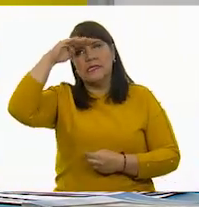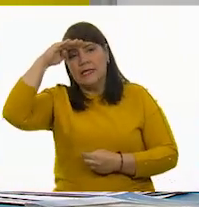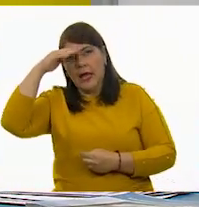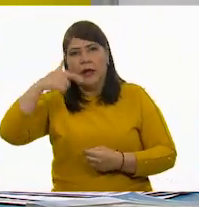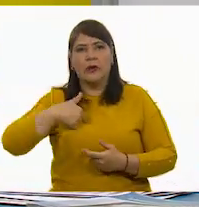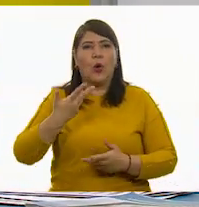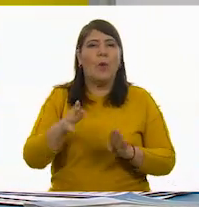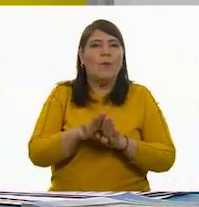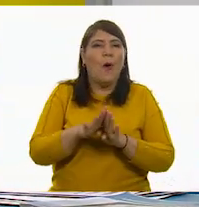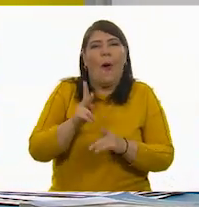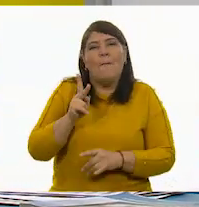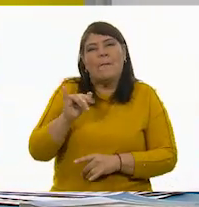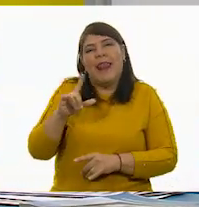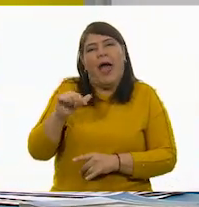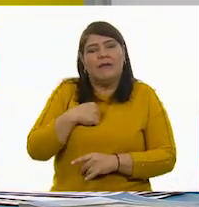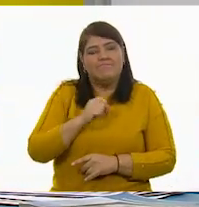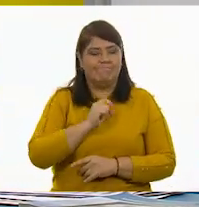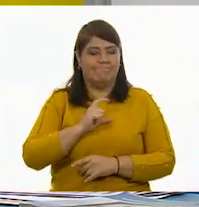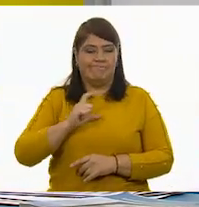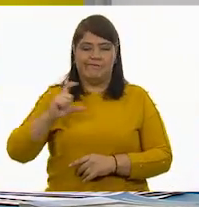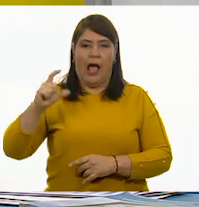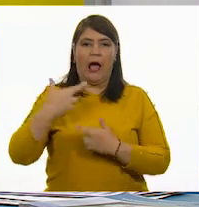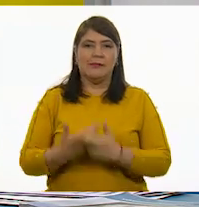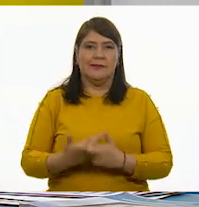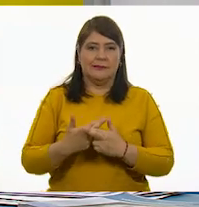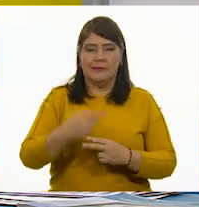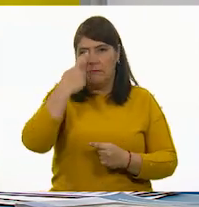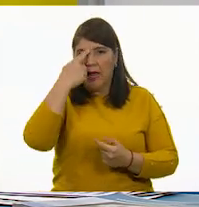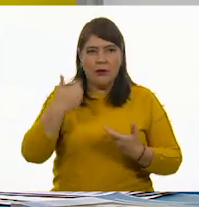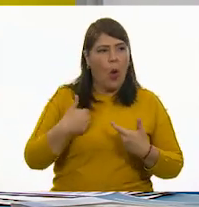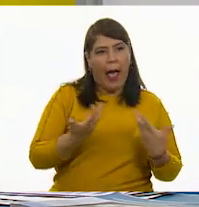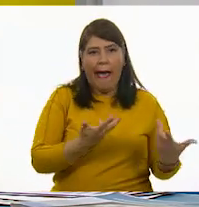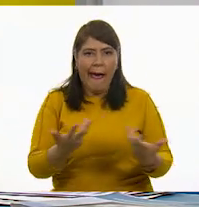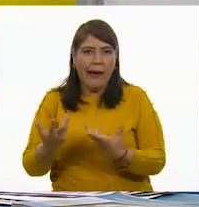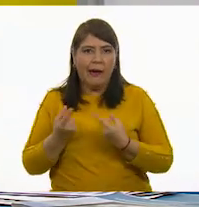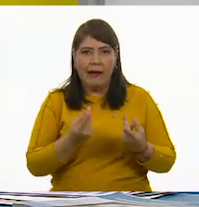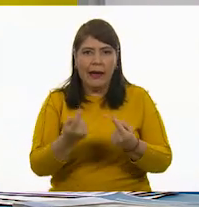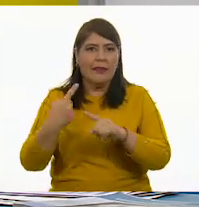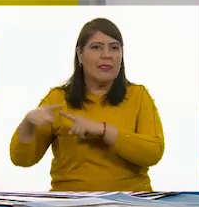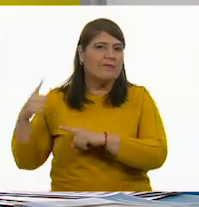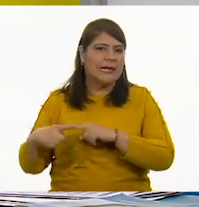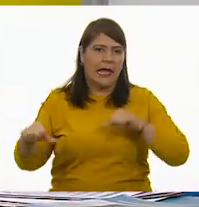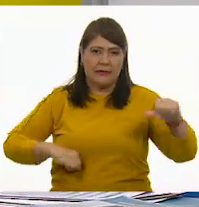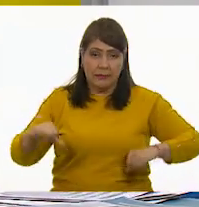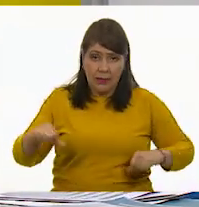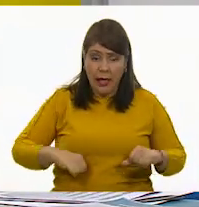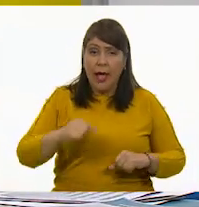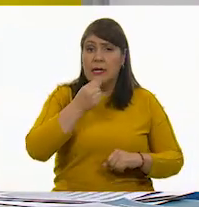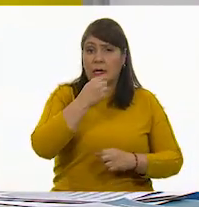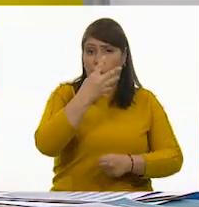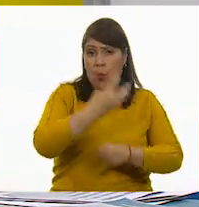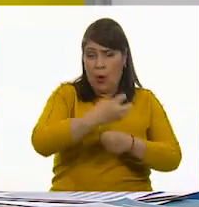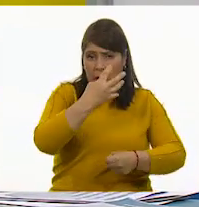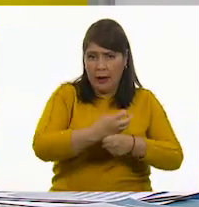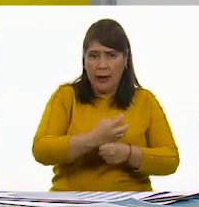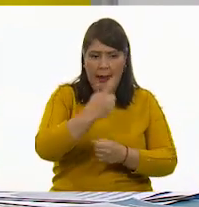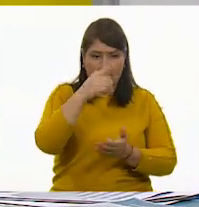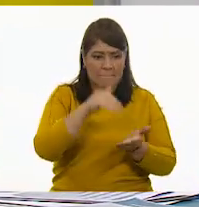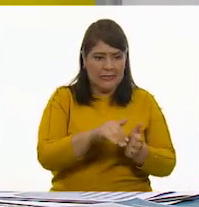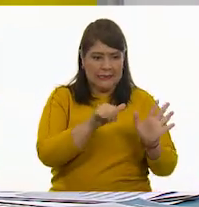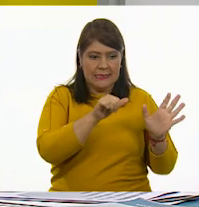da energía, lo que te da para poder realizar cualquier actividad. un niño de cuarto grado con 1,600 calorías